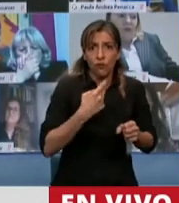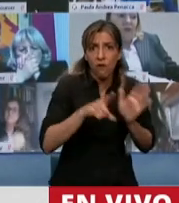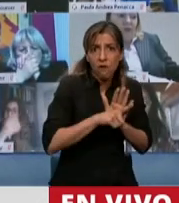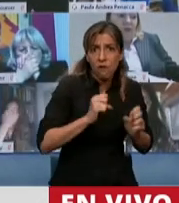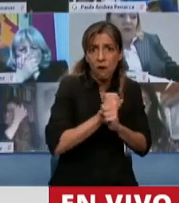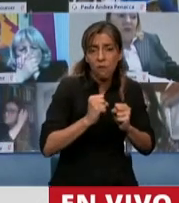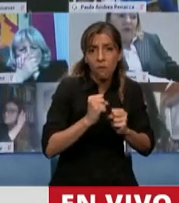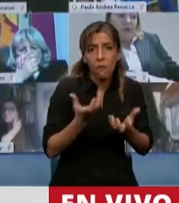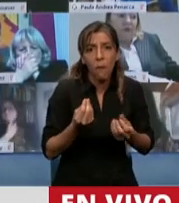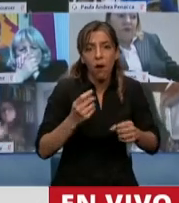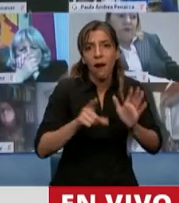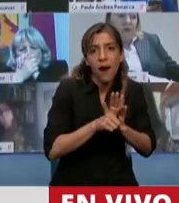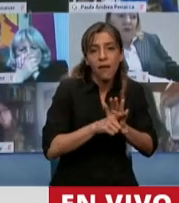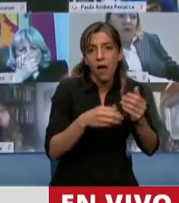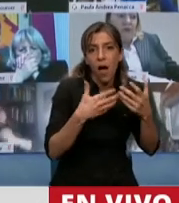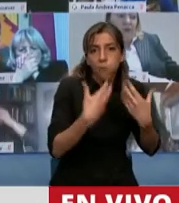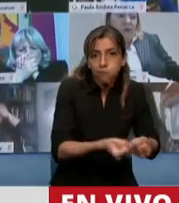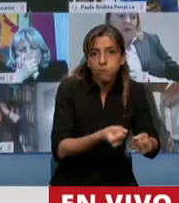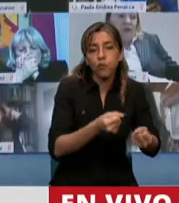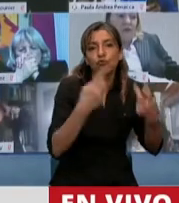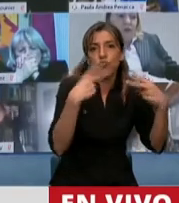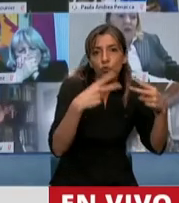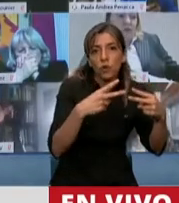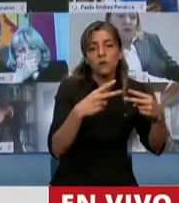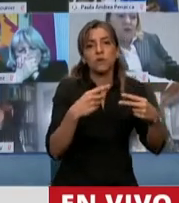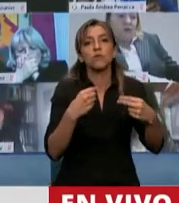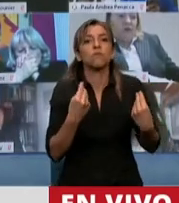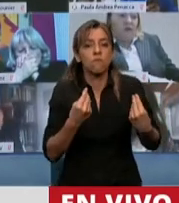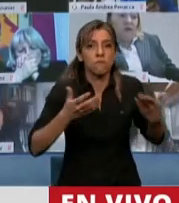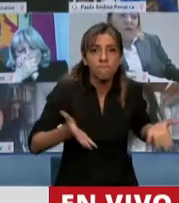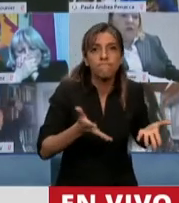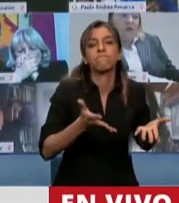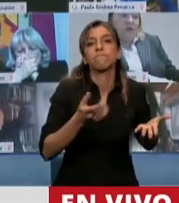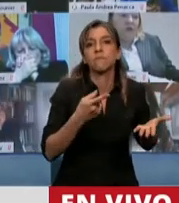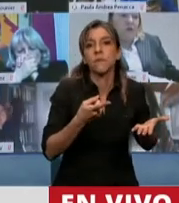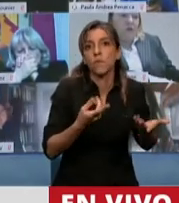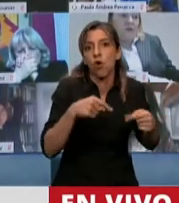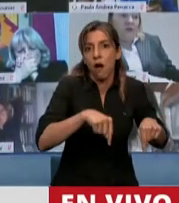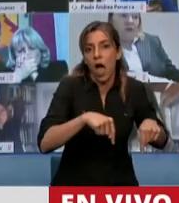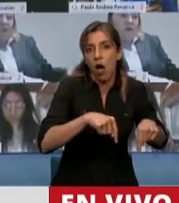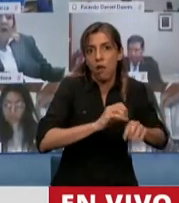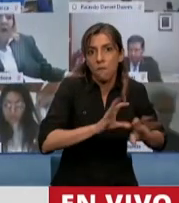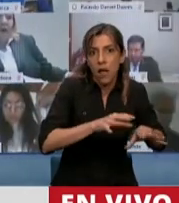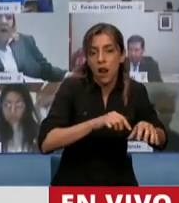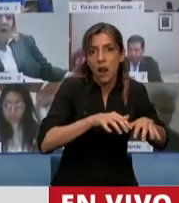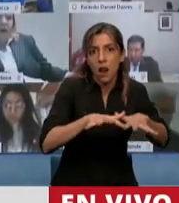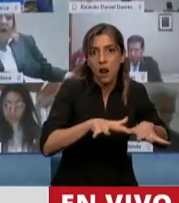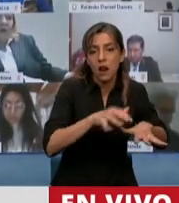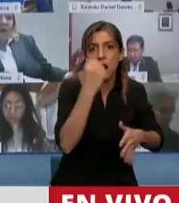que apoya al turismo, que busca fomentarlo, que busca que salga de ese pozo. Es una de las actividades